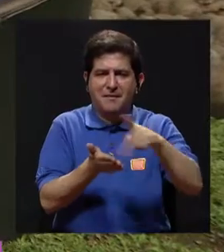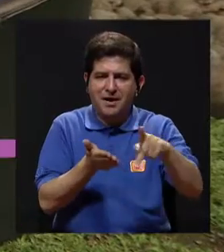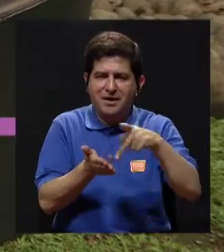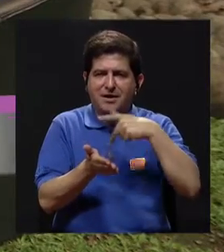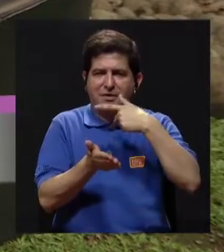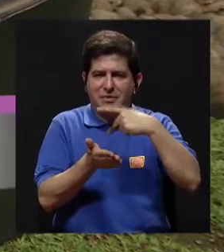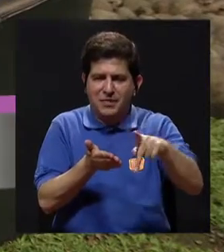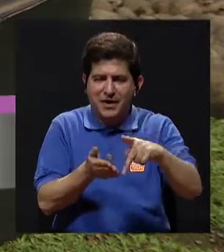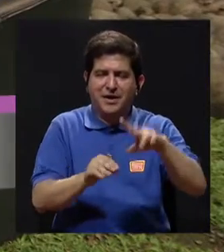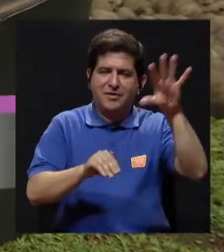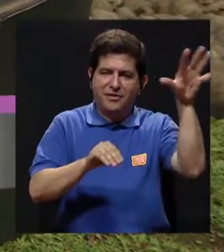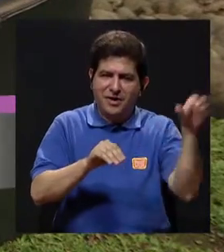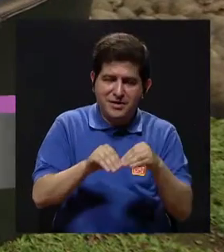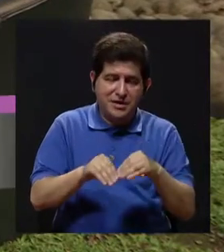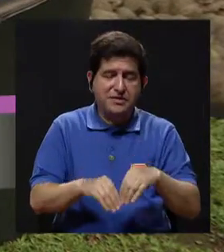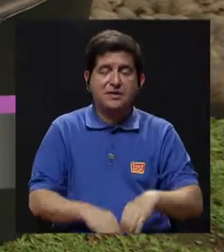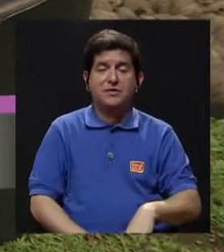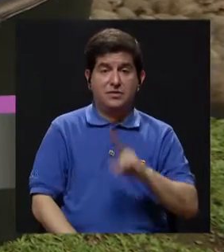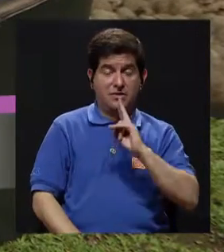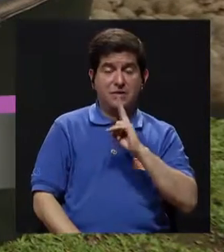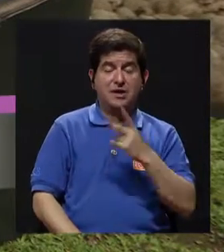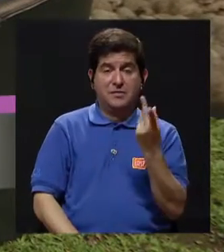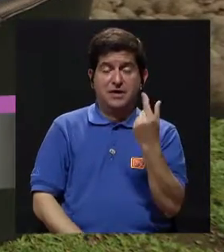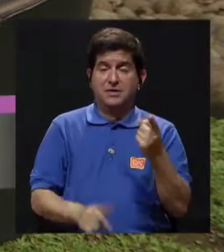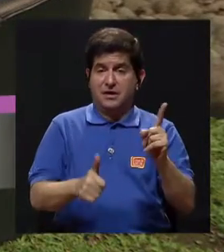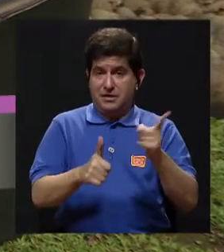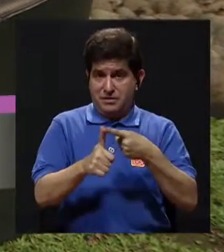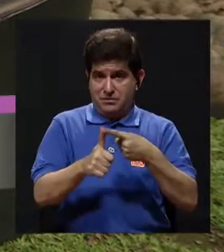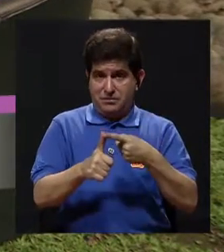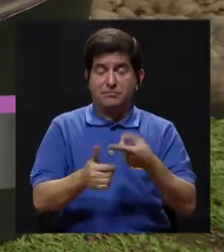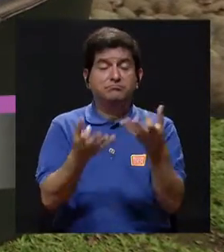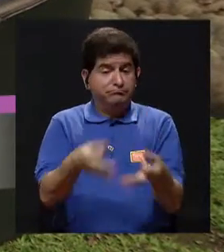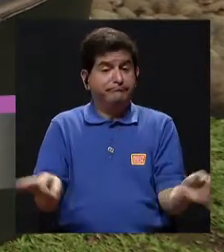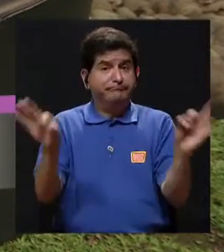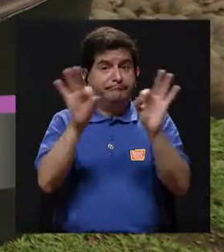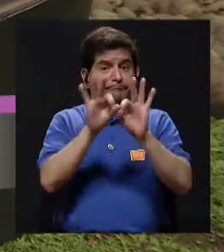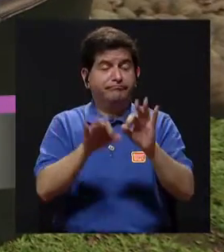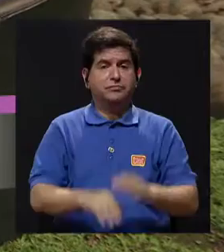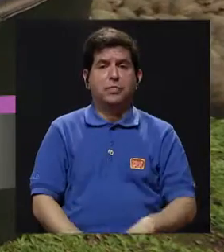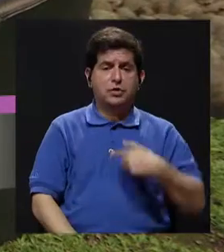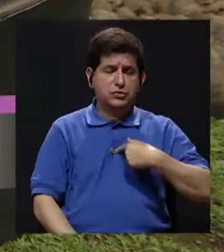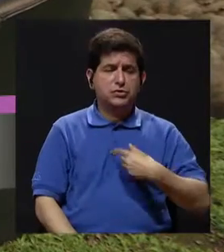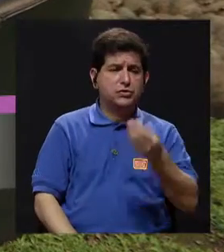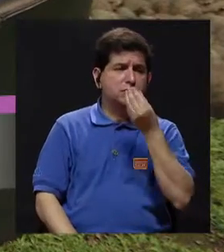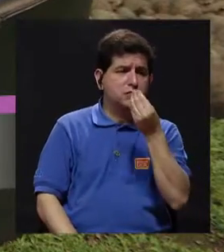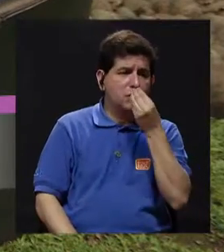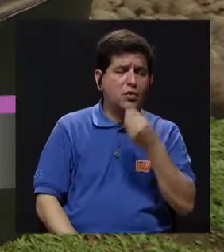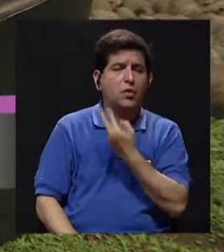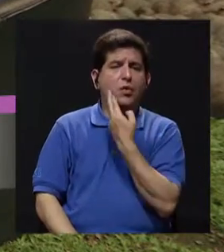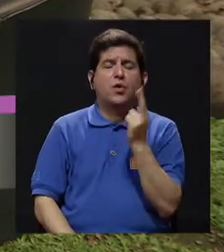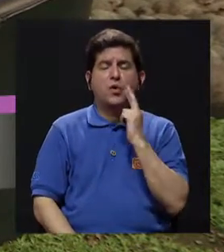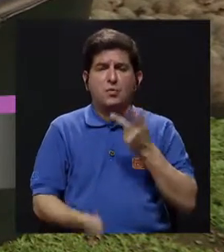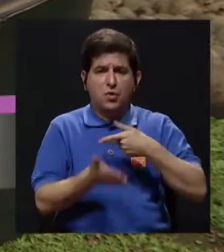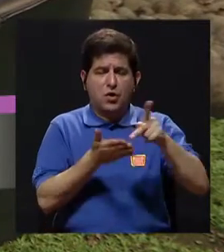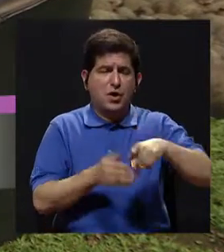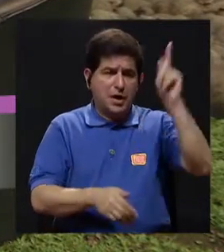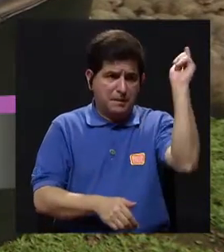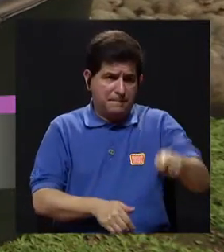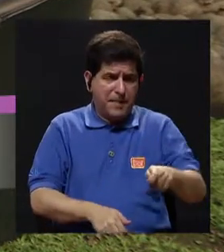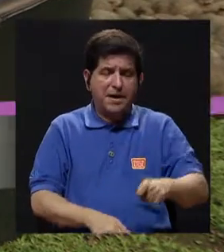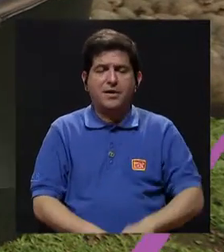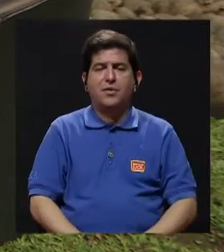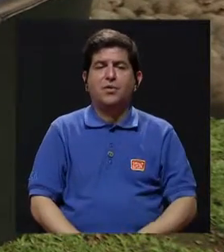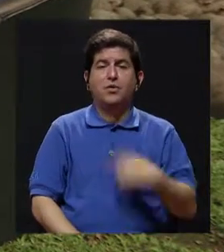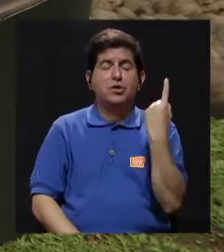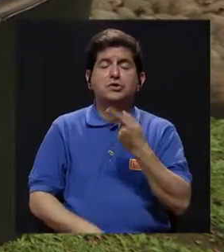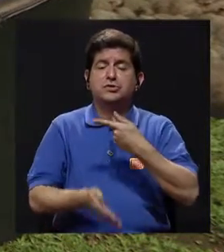más por el producto de lo que decían el precio. Eso es muy importante. Si yo voy a comer un restaurante y pago con la tarjeta de crédito y